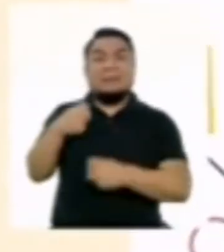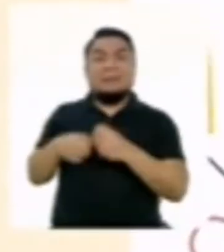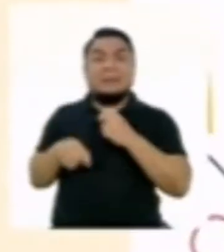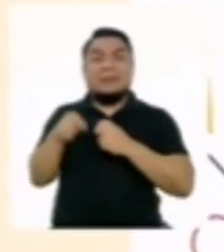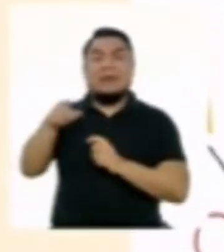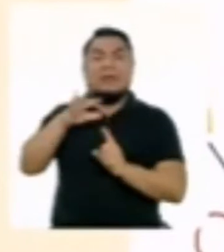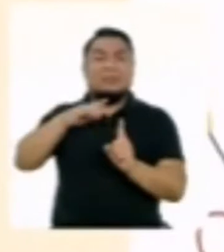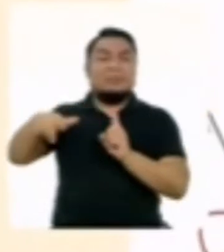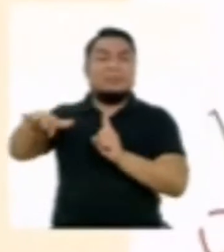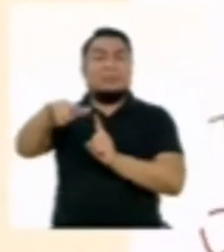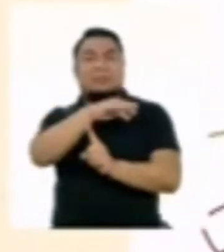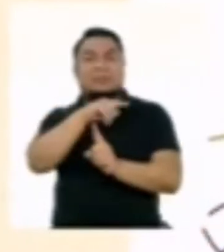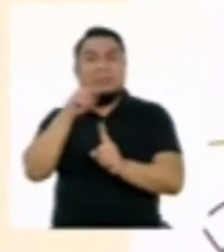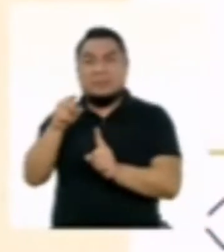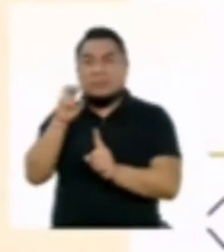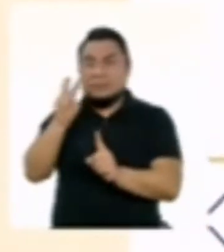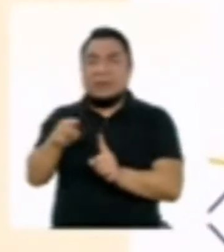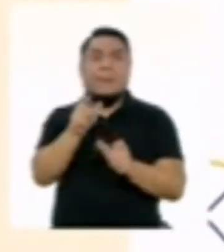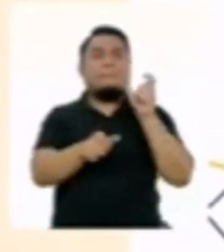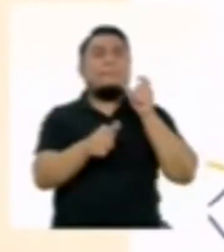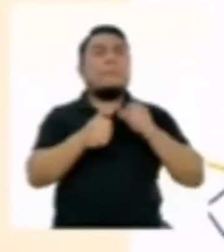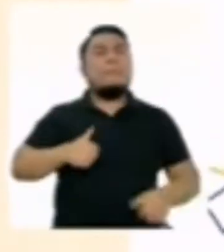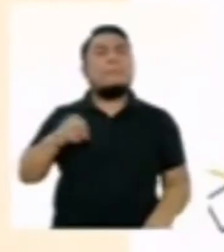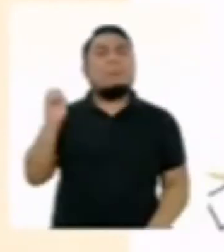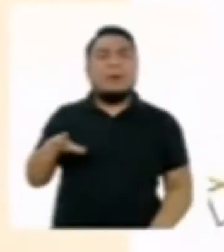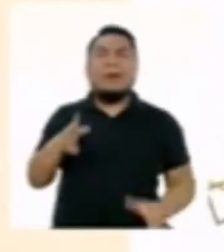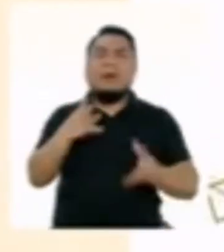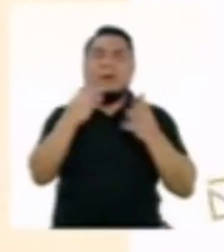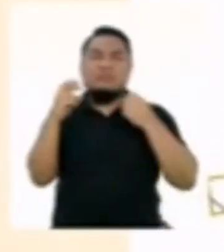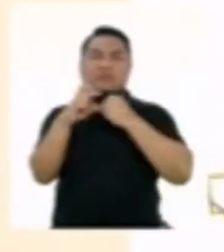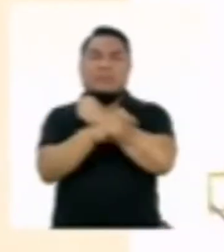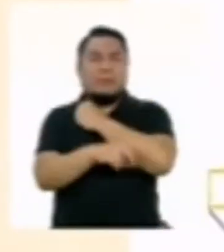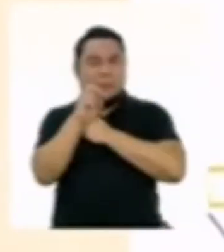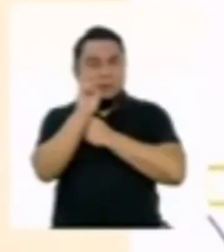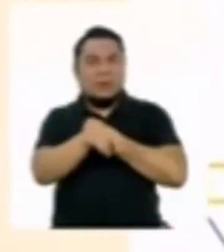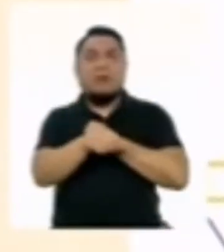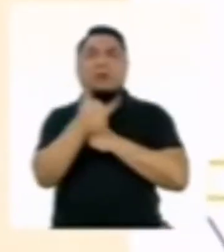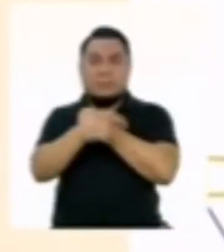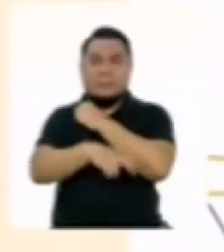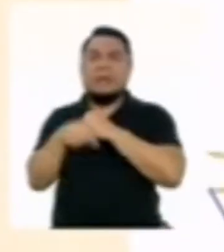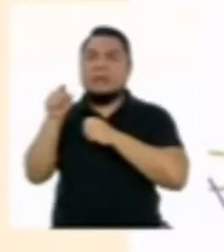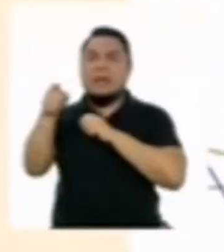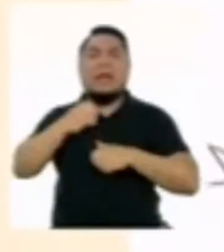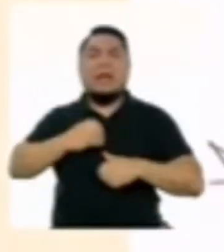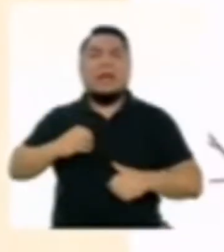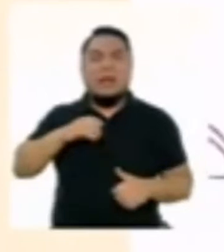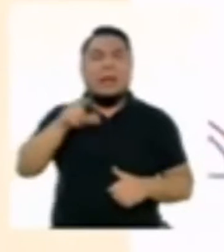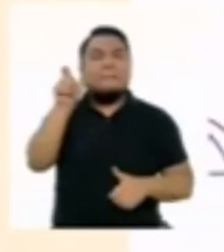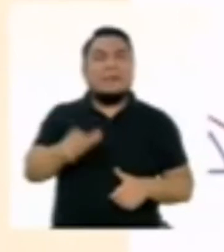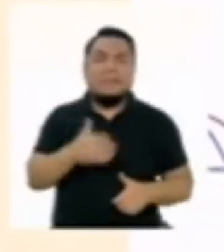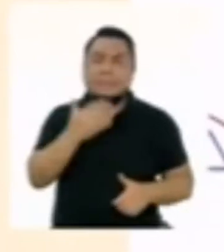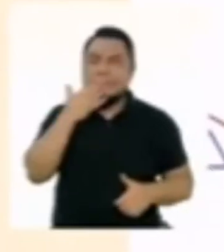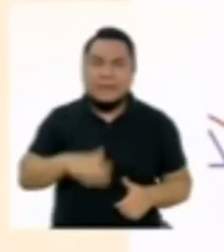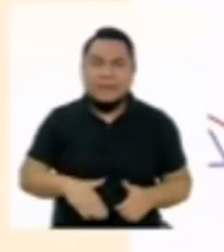socioambiental se observa en muchas ciudades del país y también de otros países. ¿A qué creen que se deba?